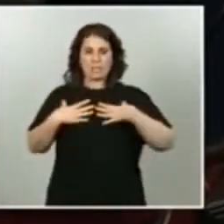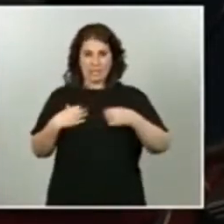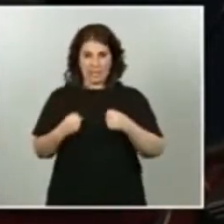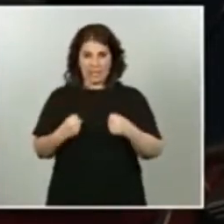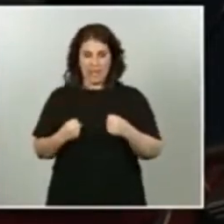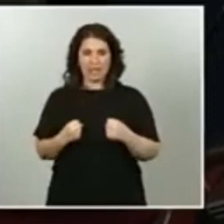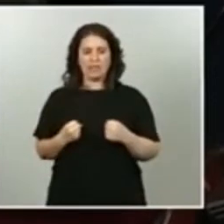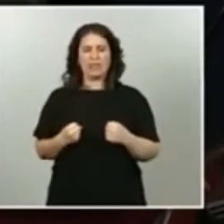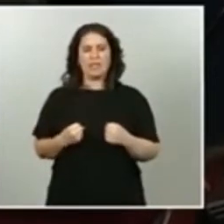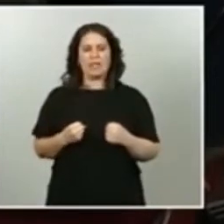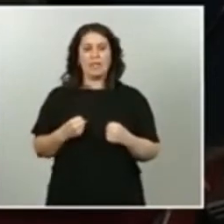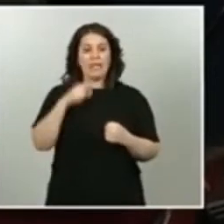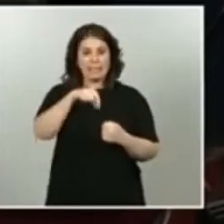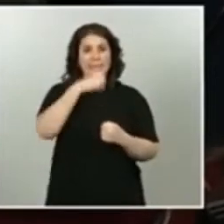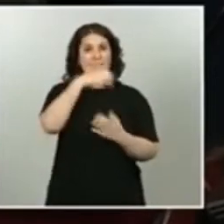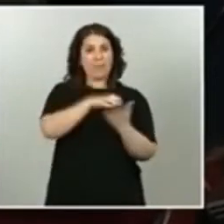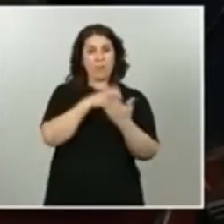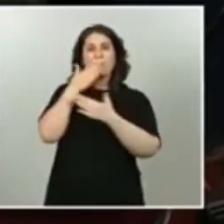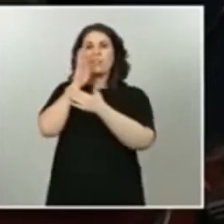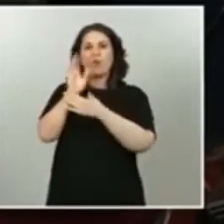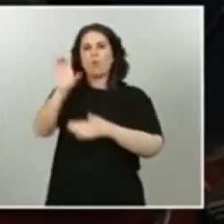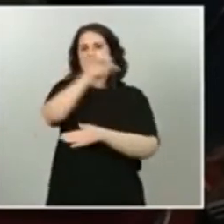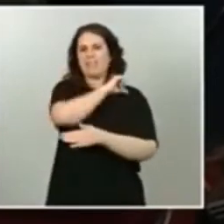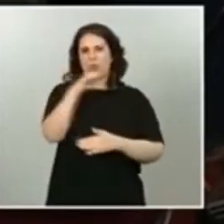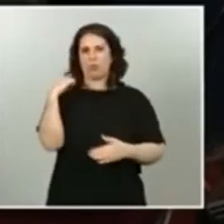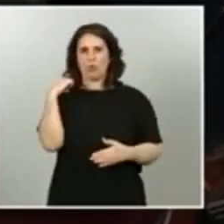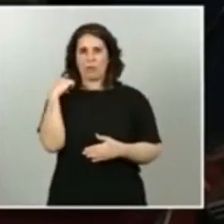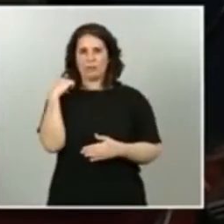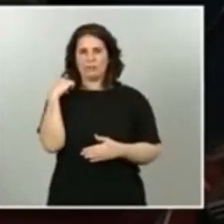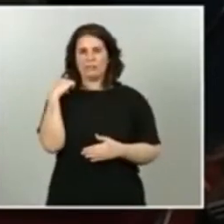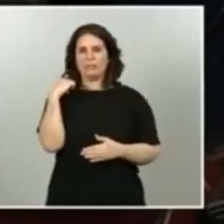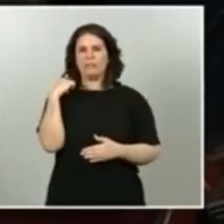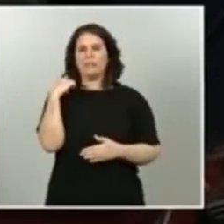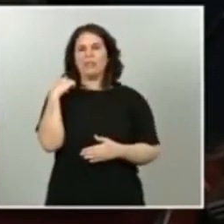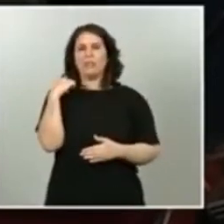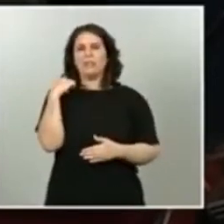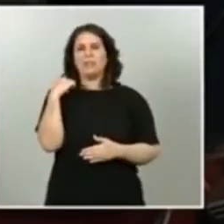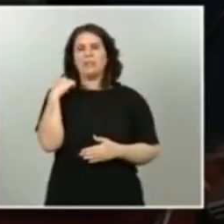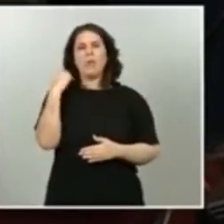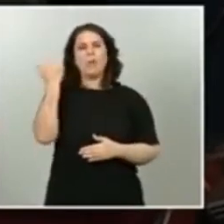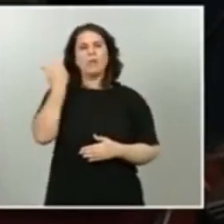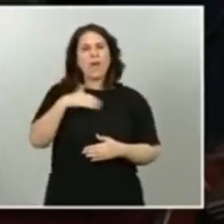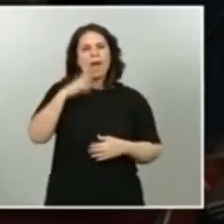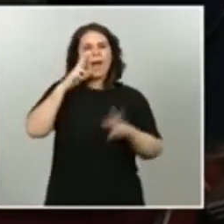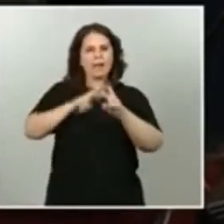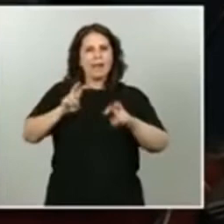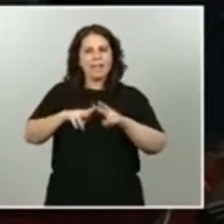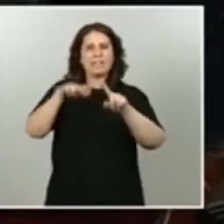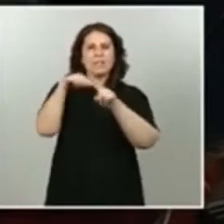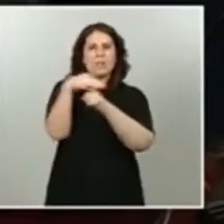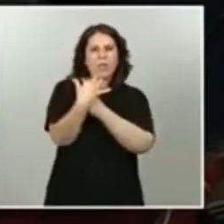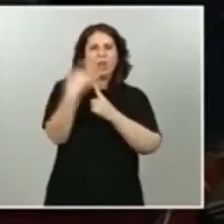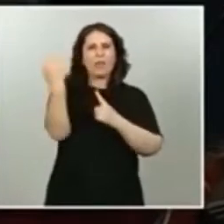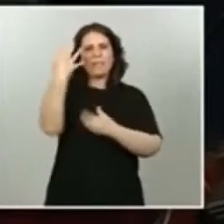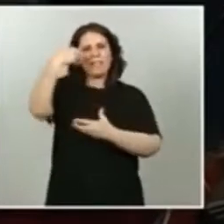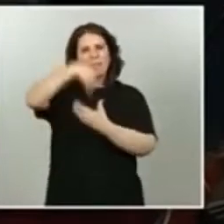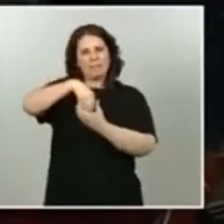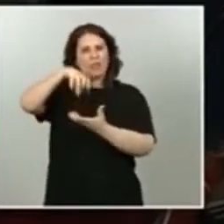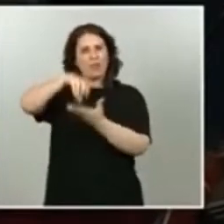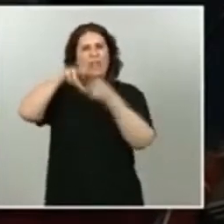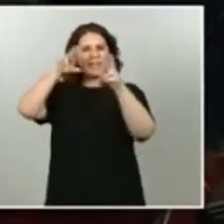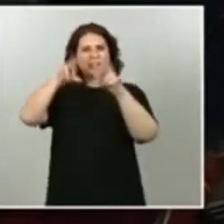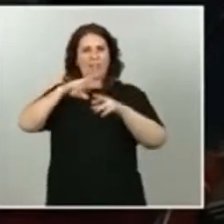comunidades autónomas tras analizar los datos sobre lo ocurrido en las residencias de mayores que las comunidades